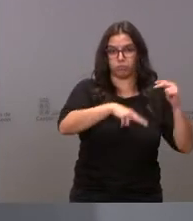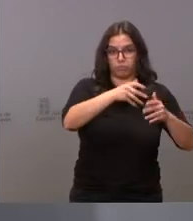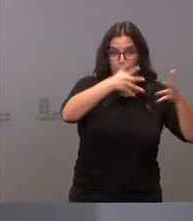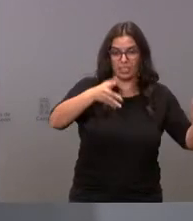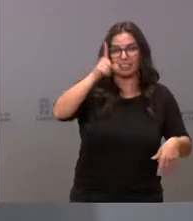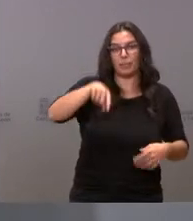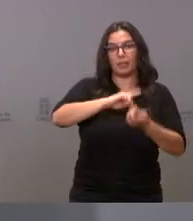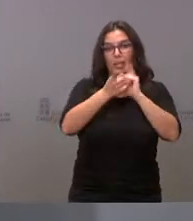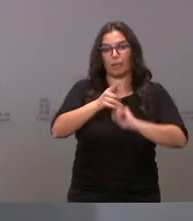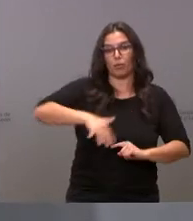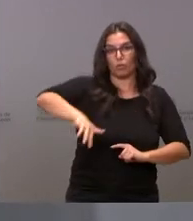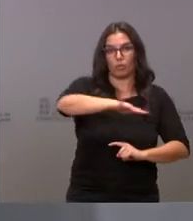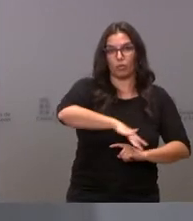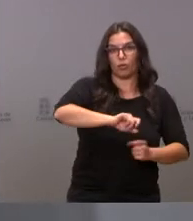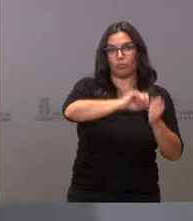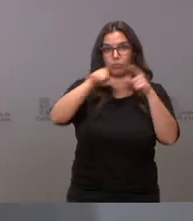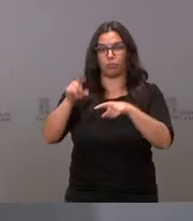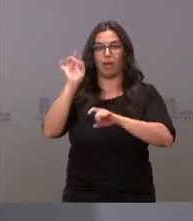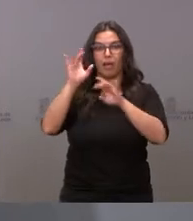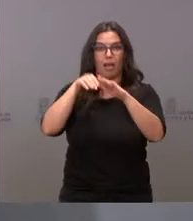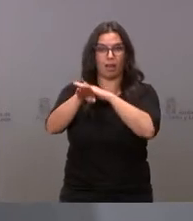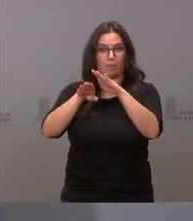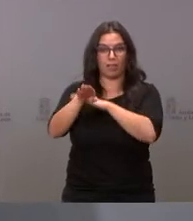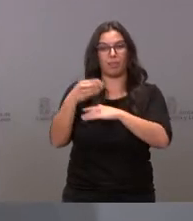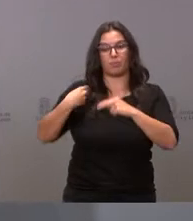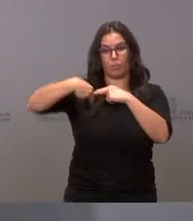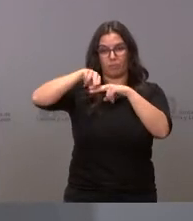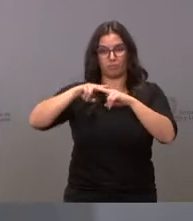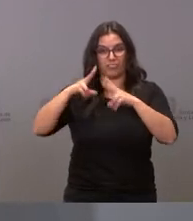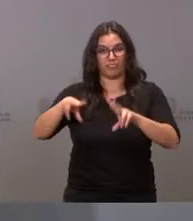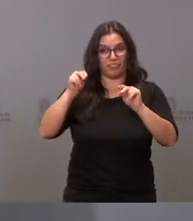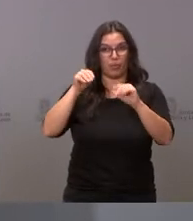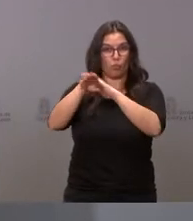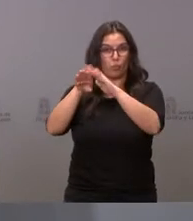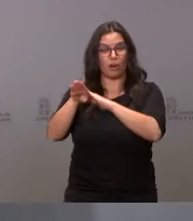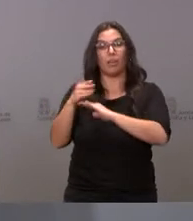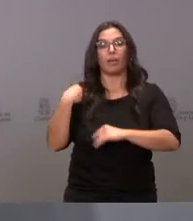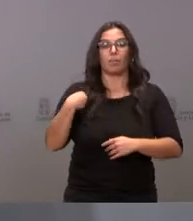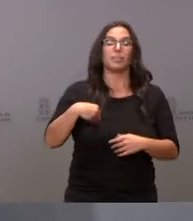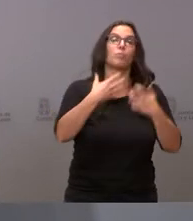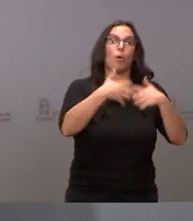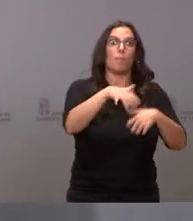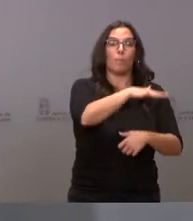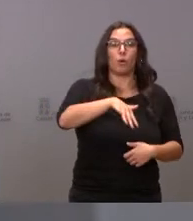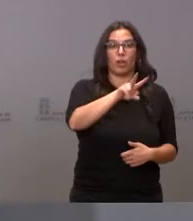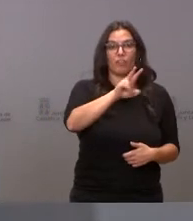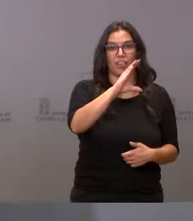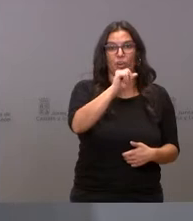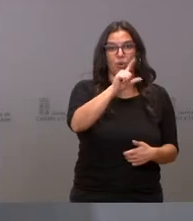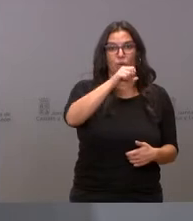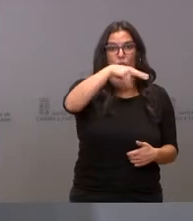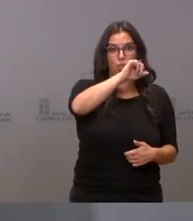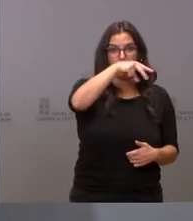cambio de emplazamiento de almacén de los componentes terminados desde el polígono de Vicolozano al centro